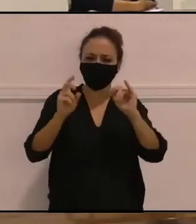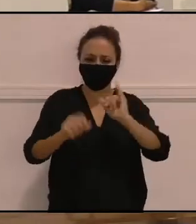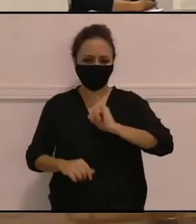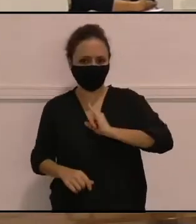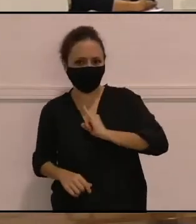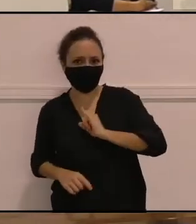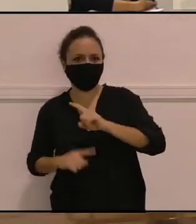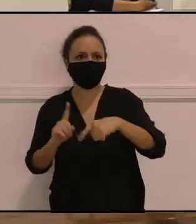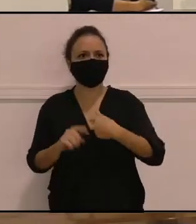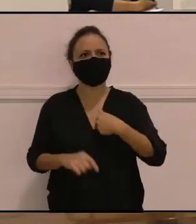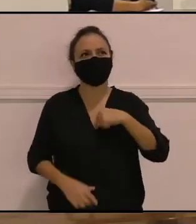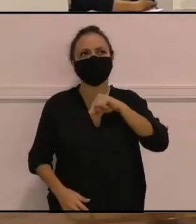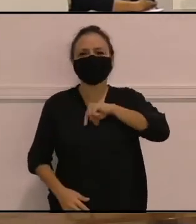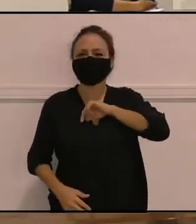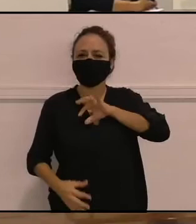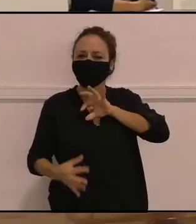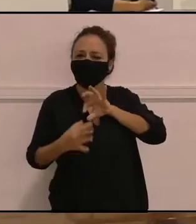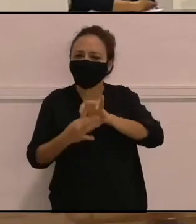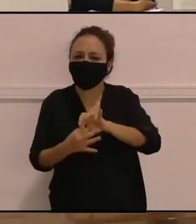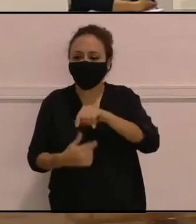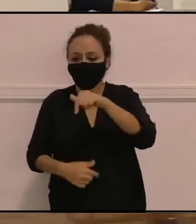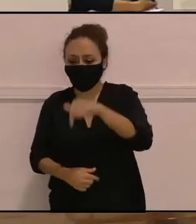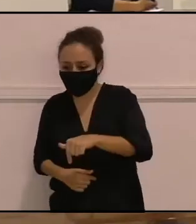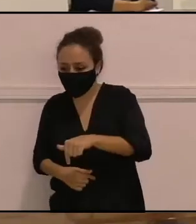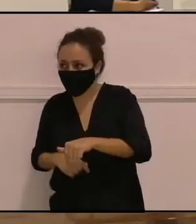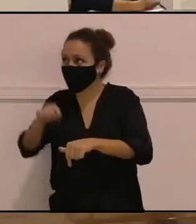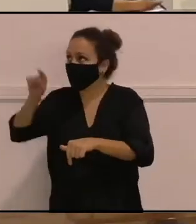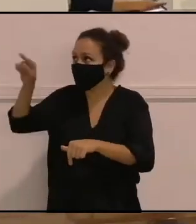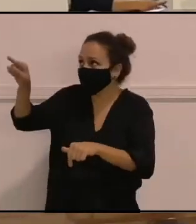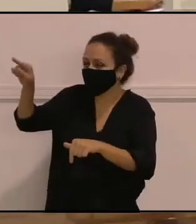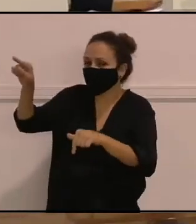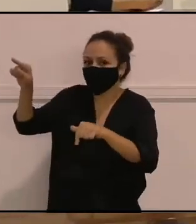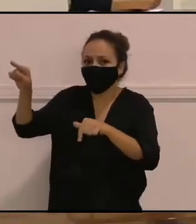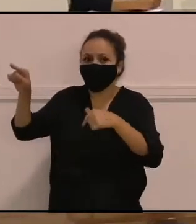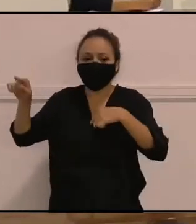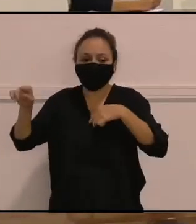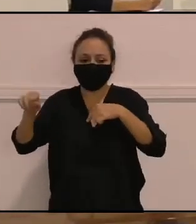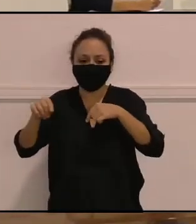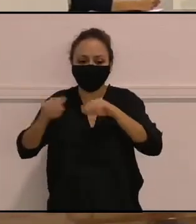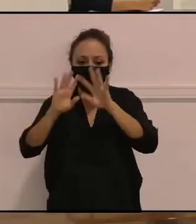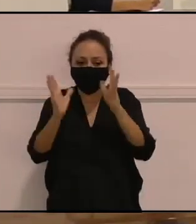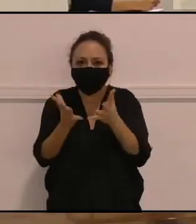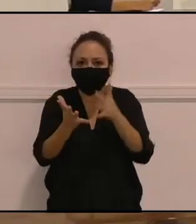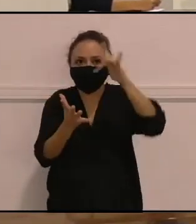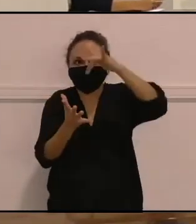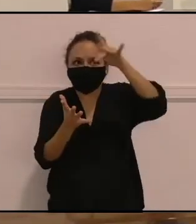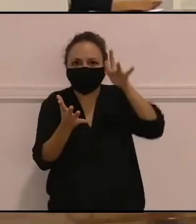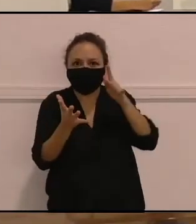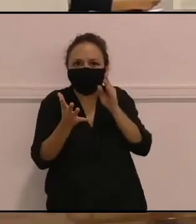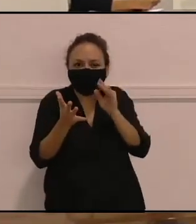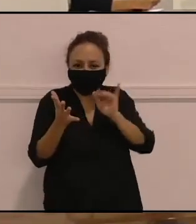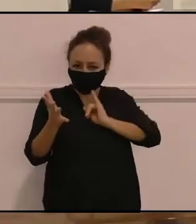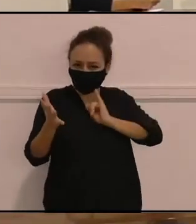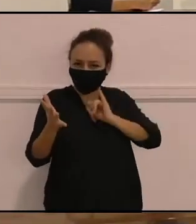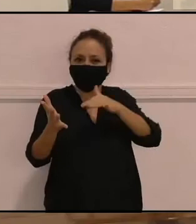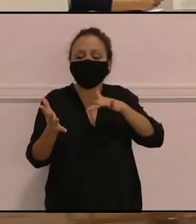dónde se siente una, de aquí, de allá, como dirían, de este trozo de tierra, del otro. Para mí Canaria